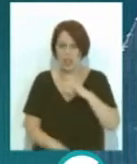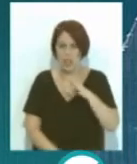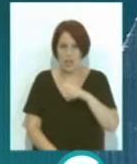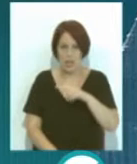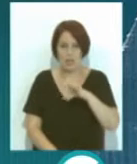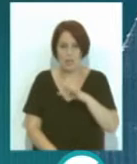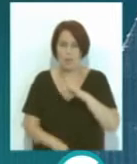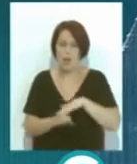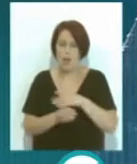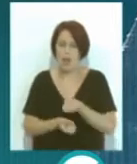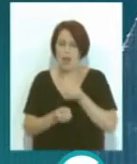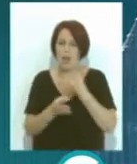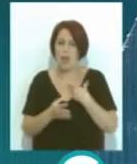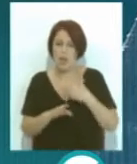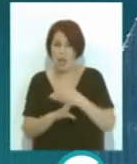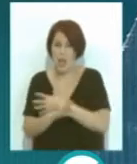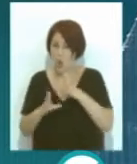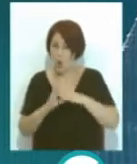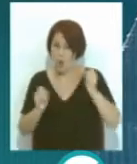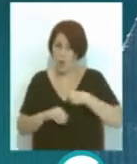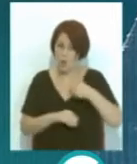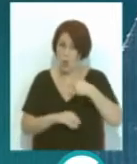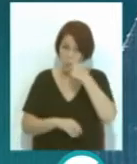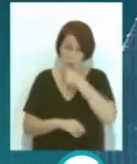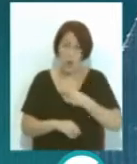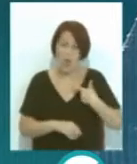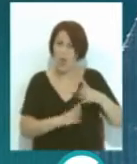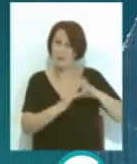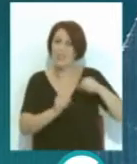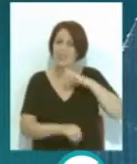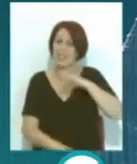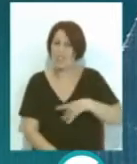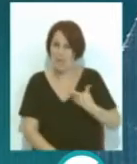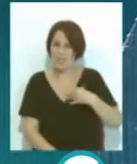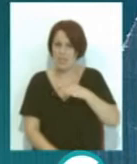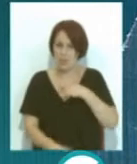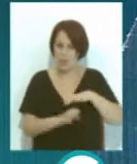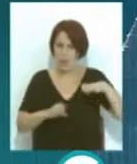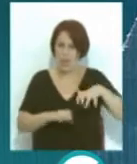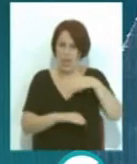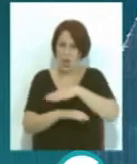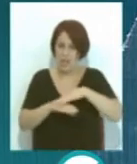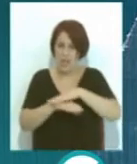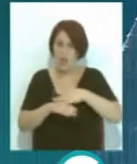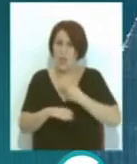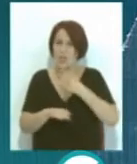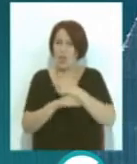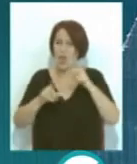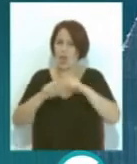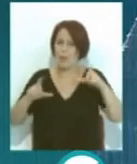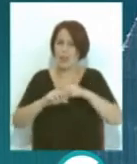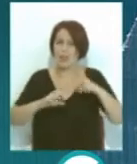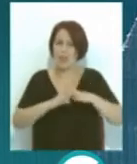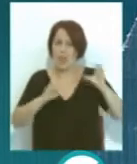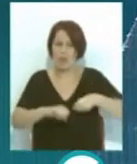su oposición al preacuerdo sobre el futuro de la planta que habrían pactado los sindicatos mayoritarios con el gobierno y la dirección de la empresa